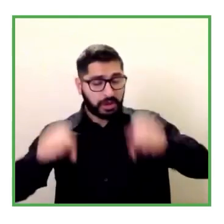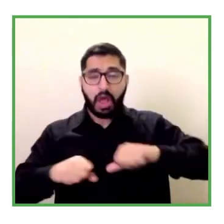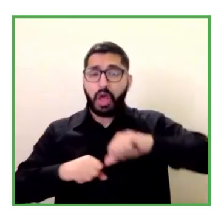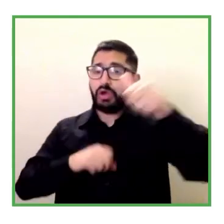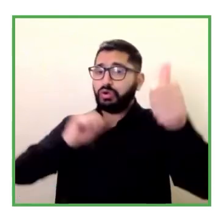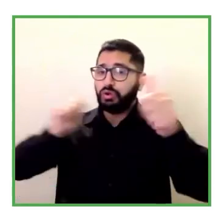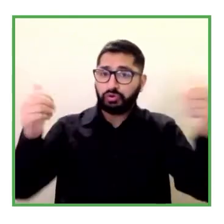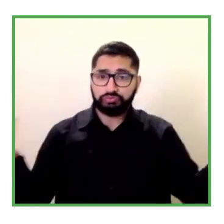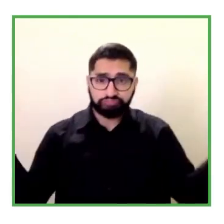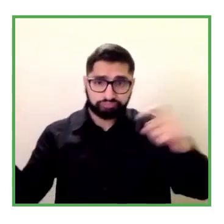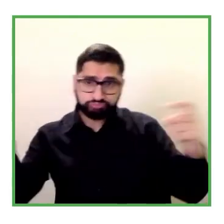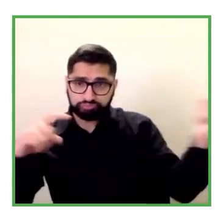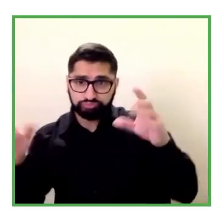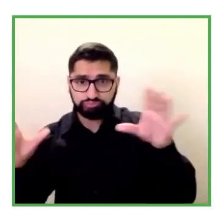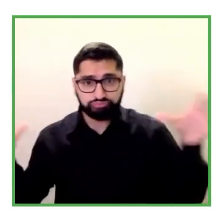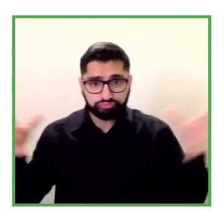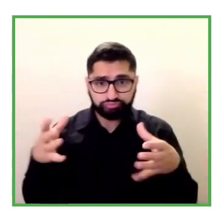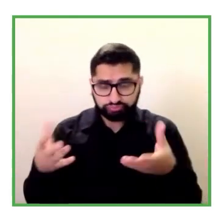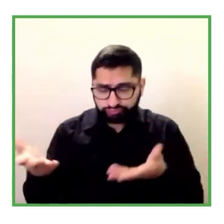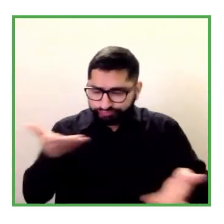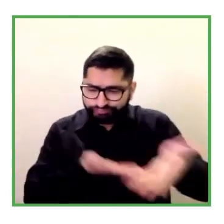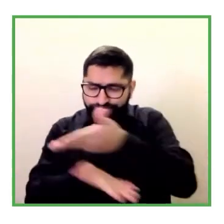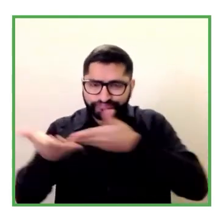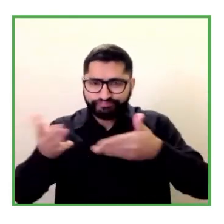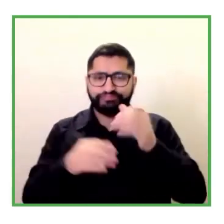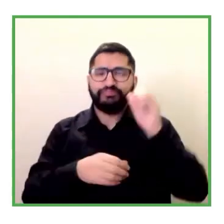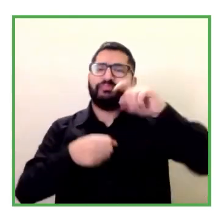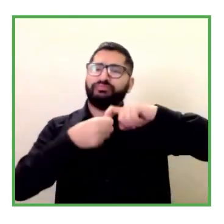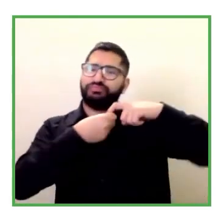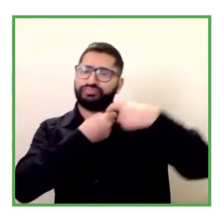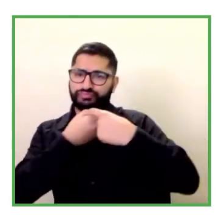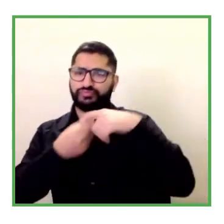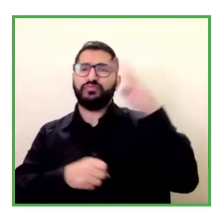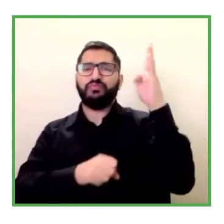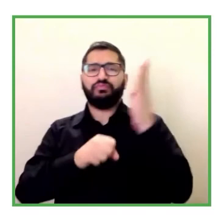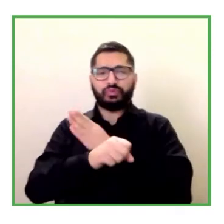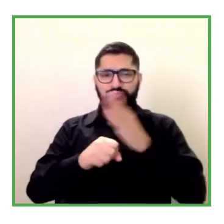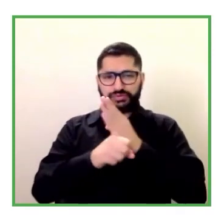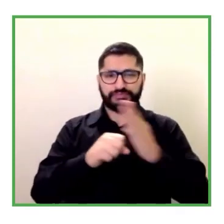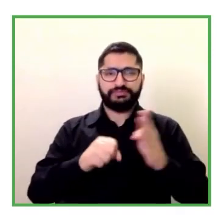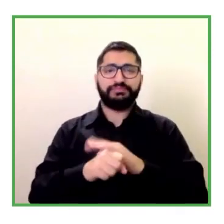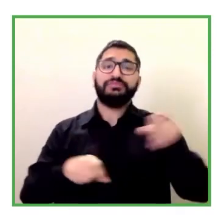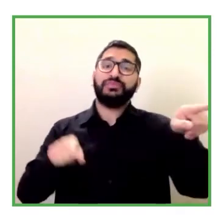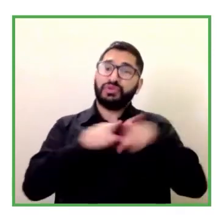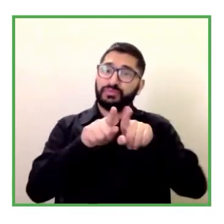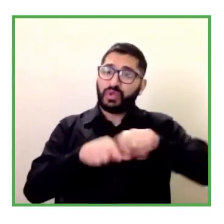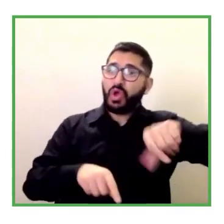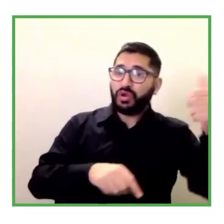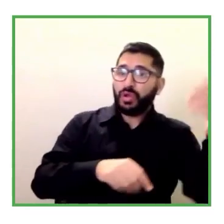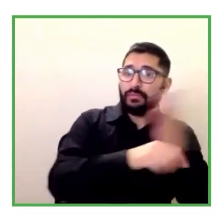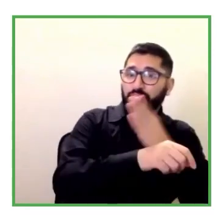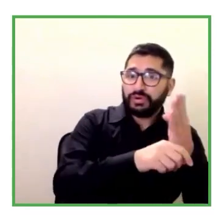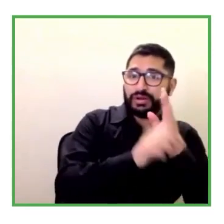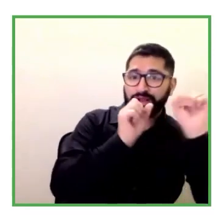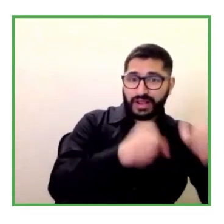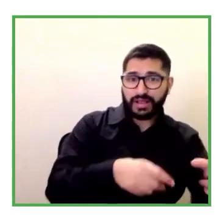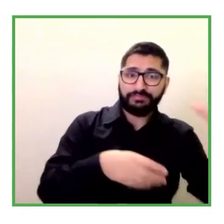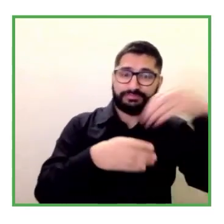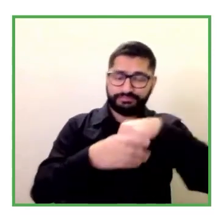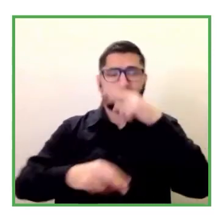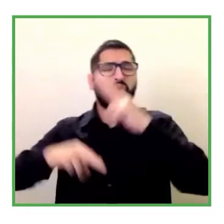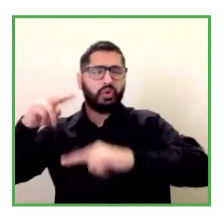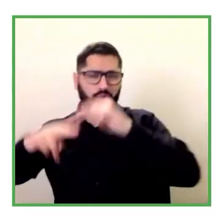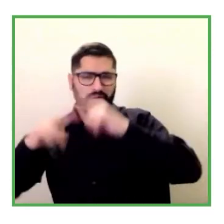pertenecen y aquellas que no pertenecen a la red en la cual compartimos casos prácticos tratamos de ayudar a resolver problemas que se van